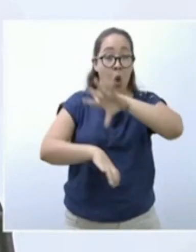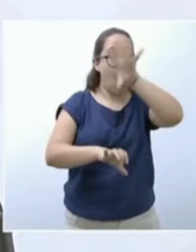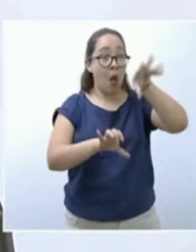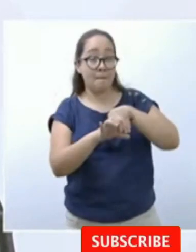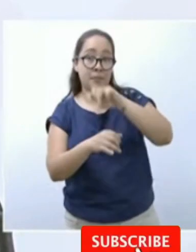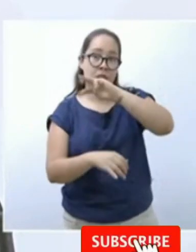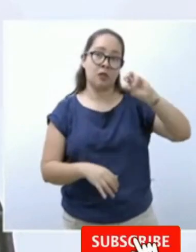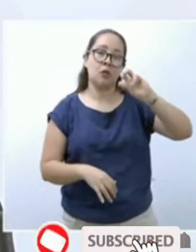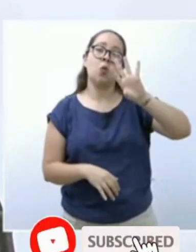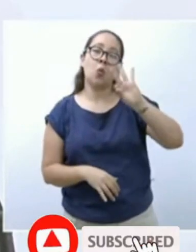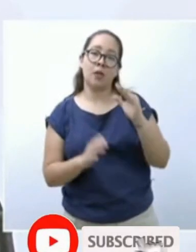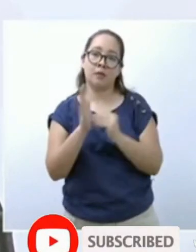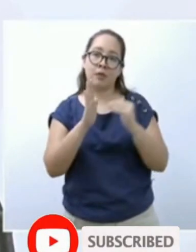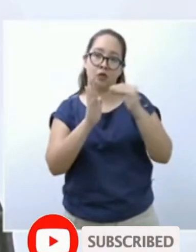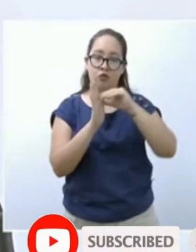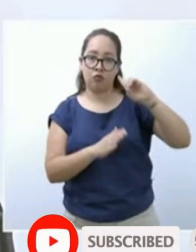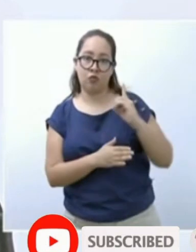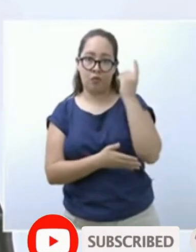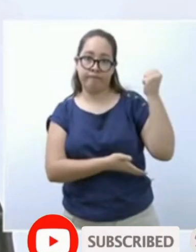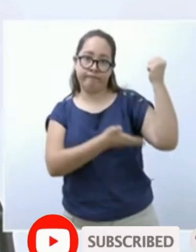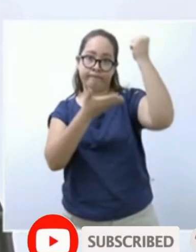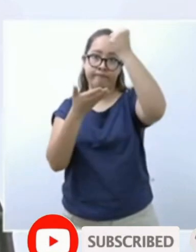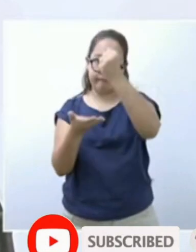340 millones de dólares.